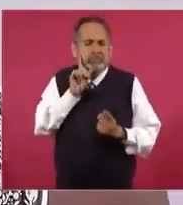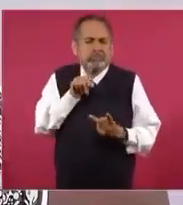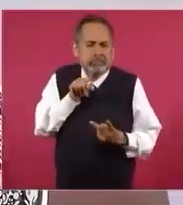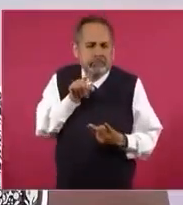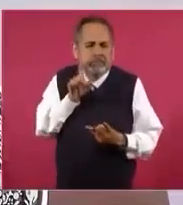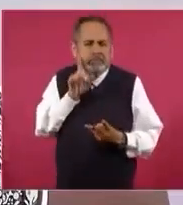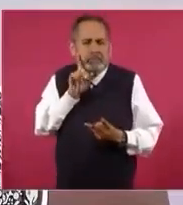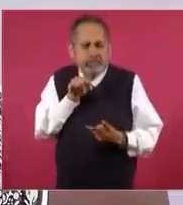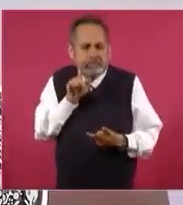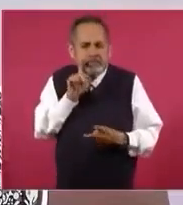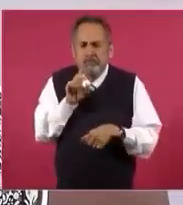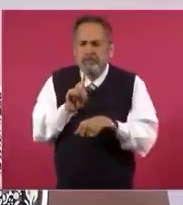Rápidamente. Rápidamente.